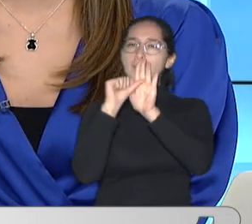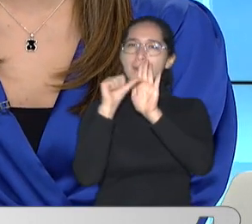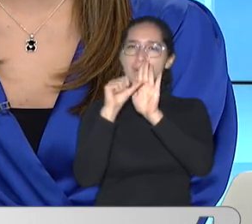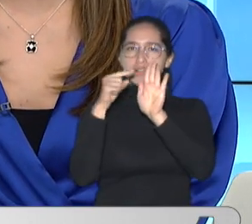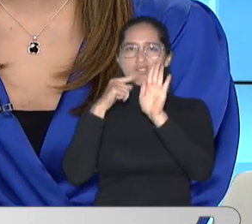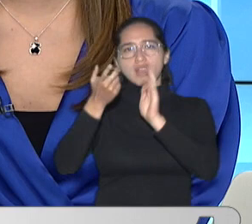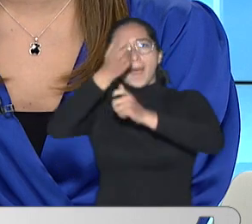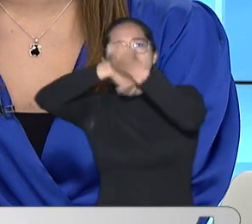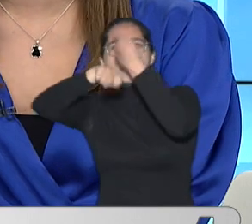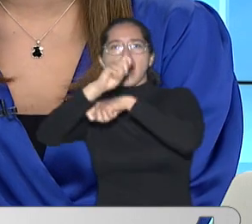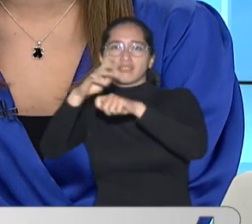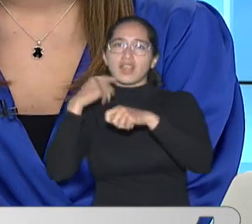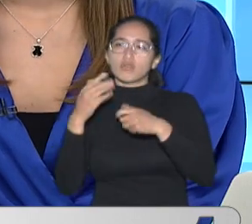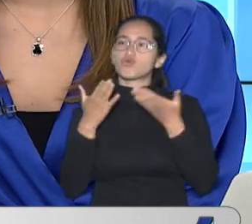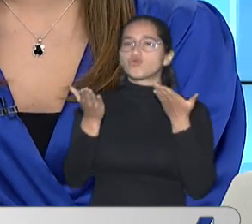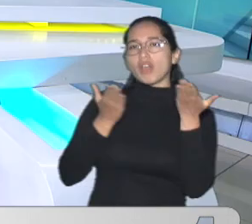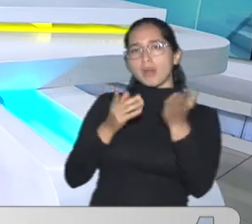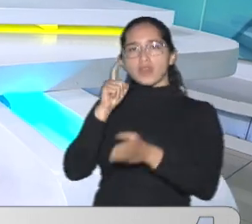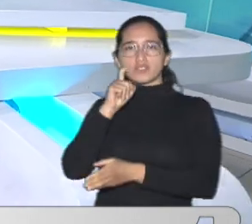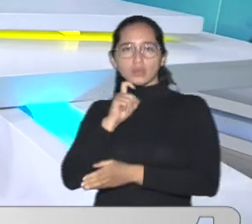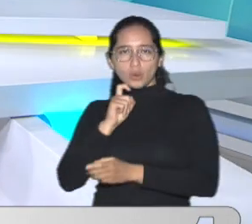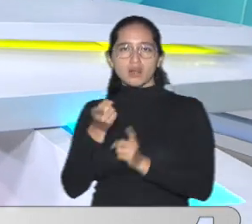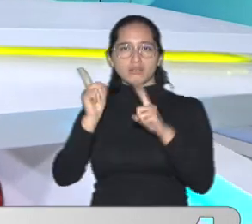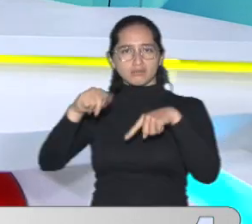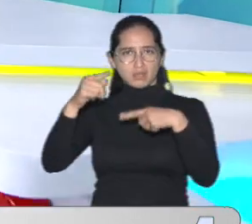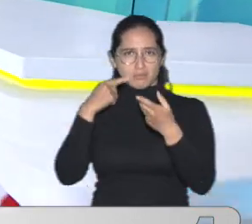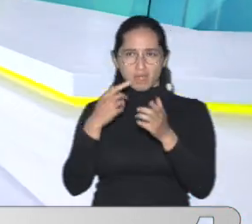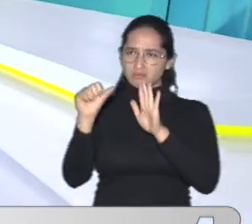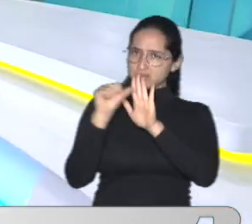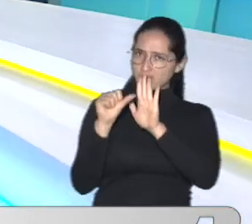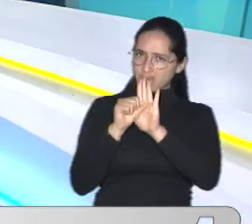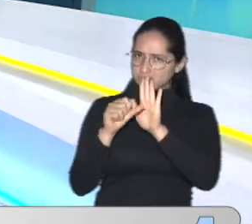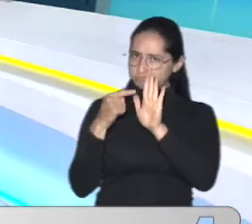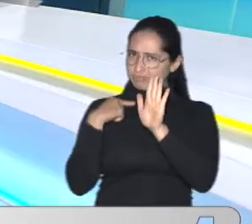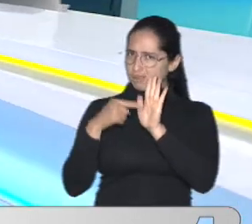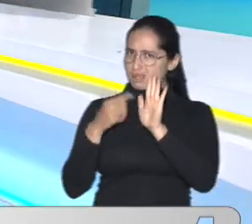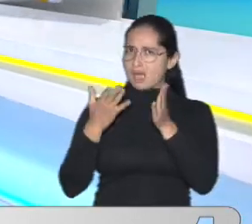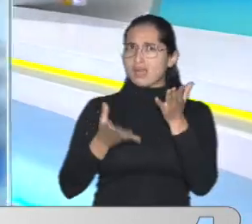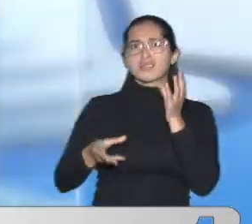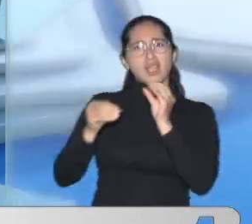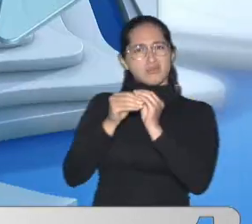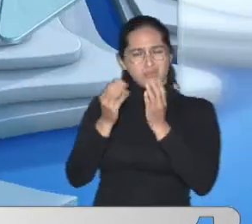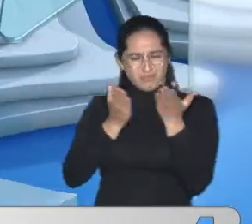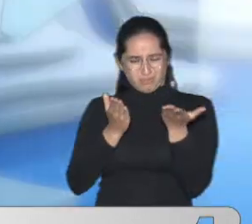servicios Sexuales Durante los recorridos Ana Mercedes Buenas tardes ¿Cómo va la investigación Del caso?